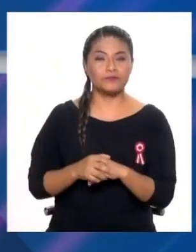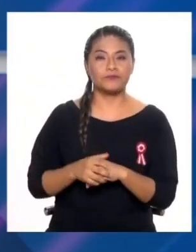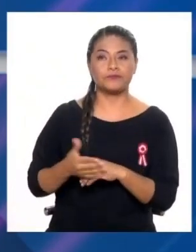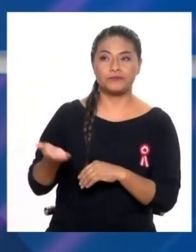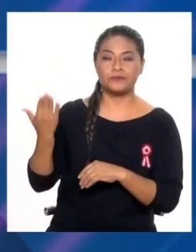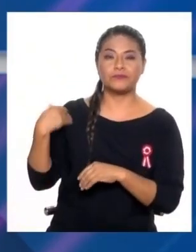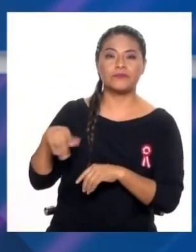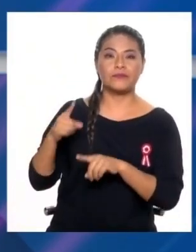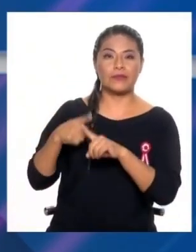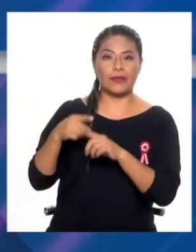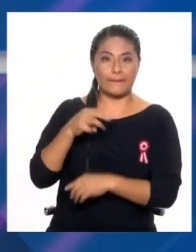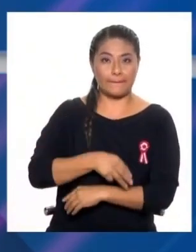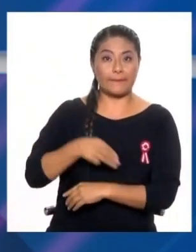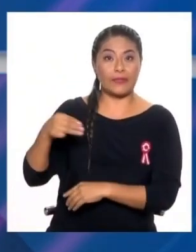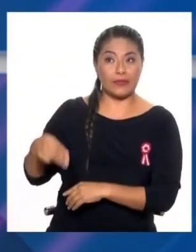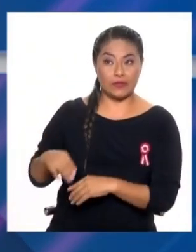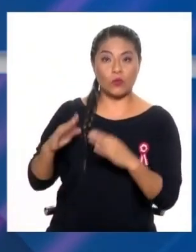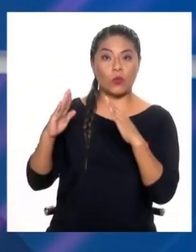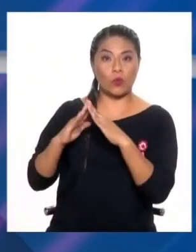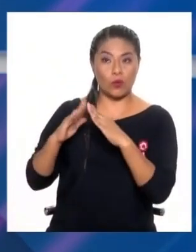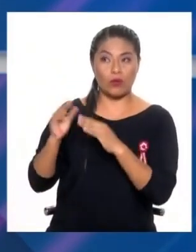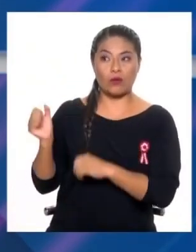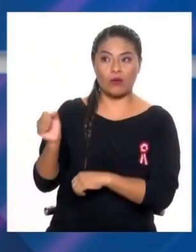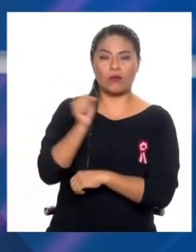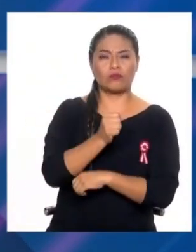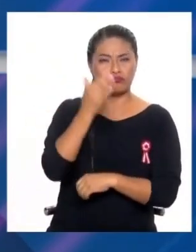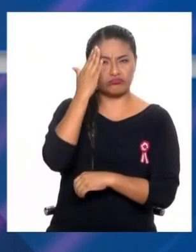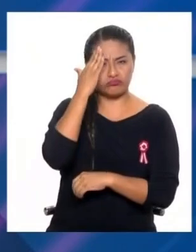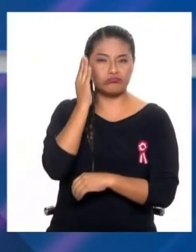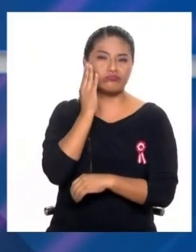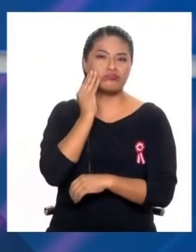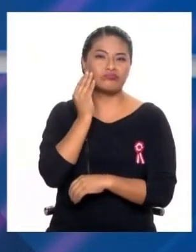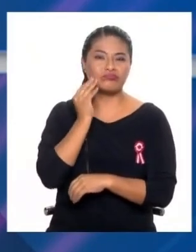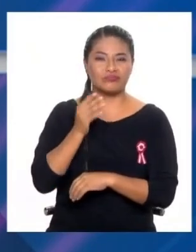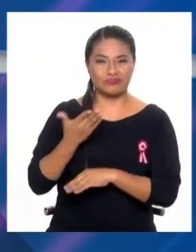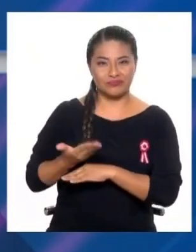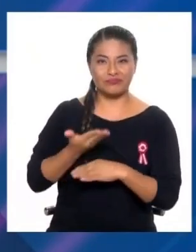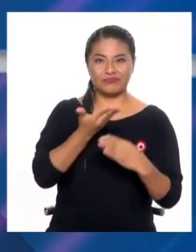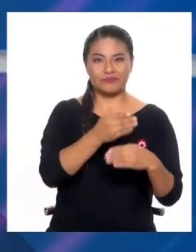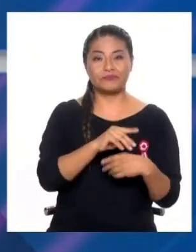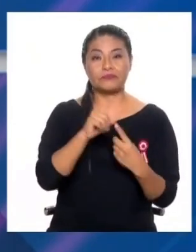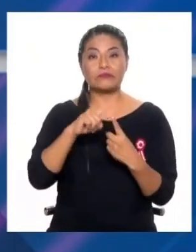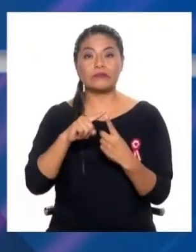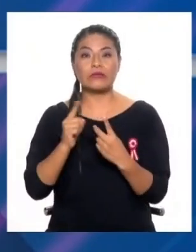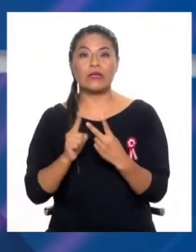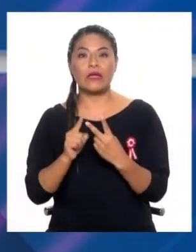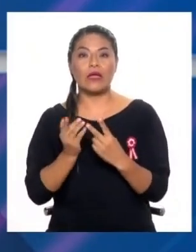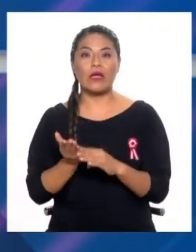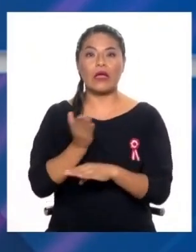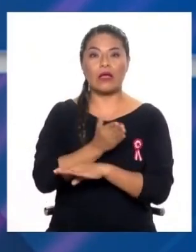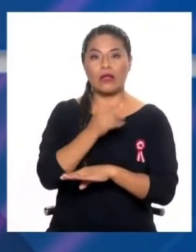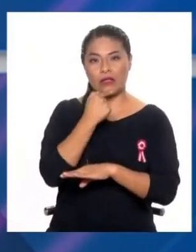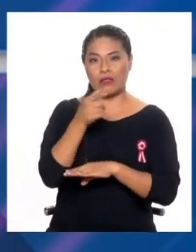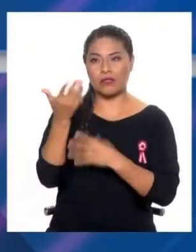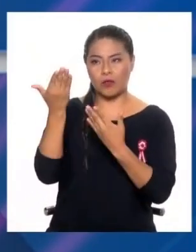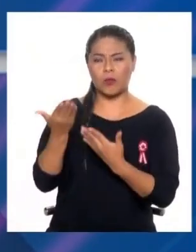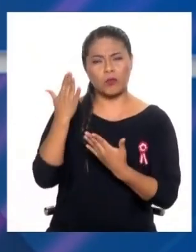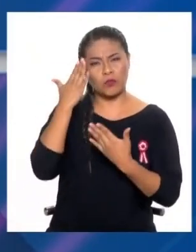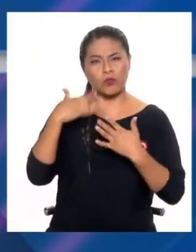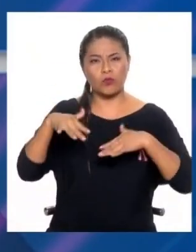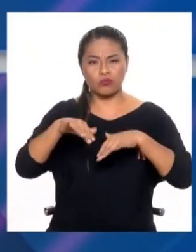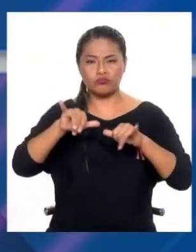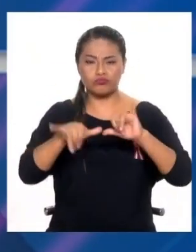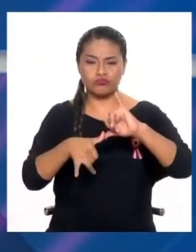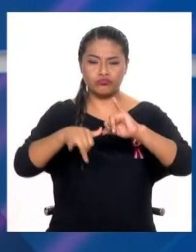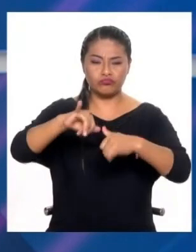ministro de vivienda, experto en estos temas, Miguel Estrada. Pero antes hablaremos con un experto en gestión urbana y suelos para